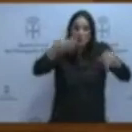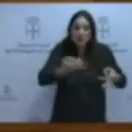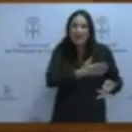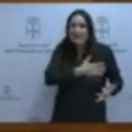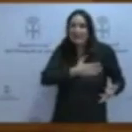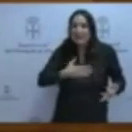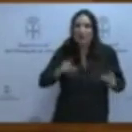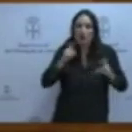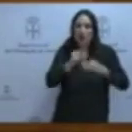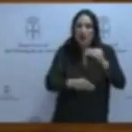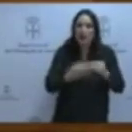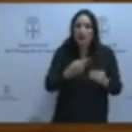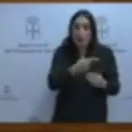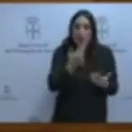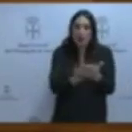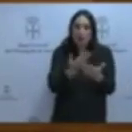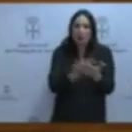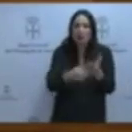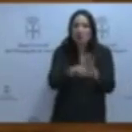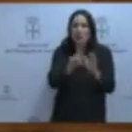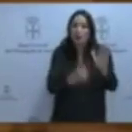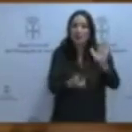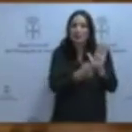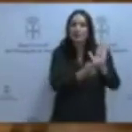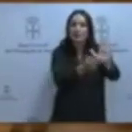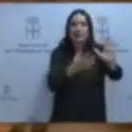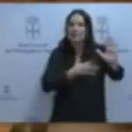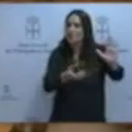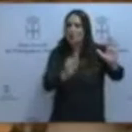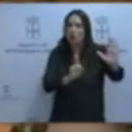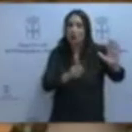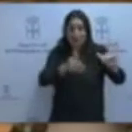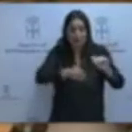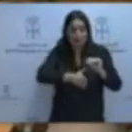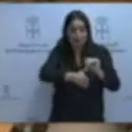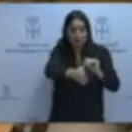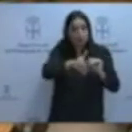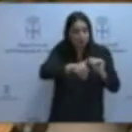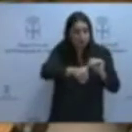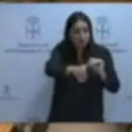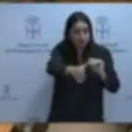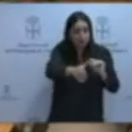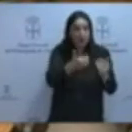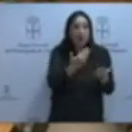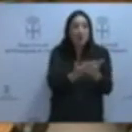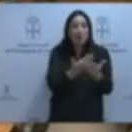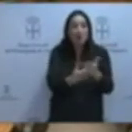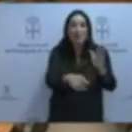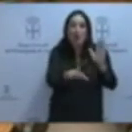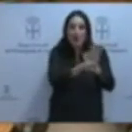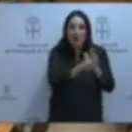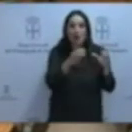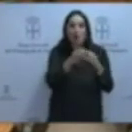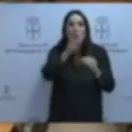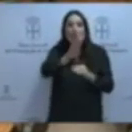hacer con la educación en una proposición de ley y traerla a este Parlamento. El día, el día, que en una proposición de ley el Partido